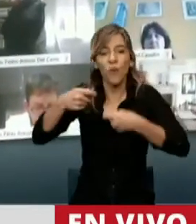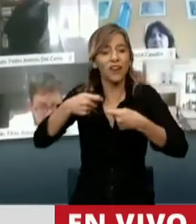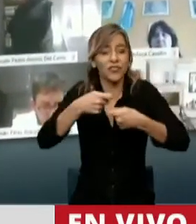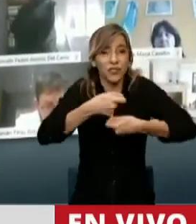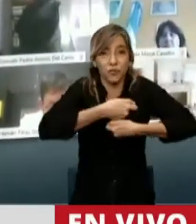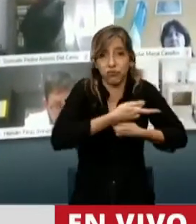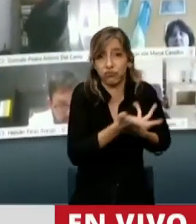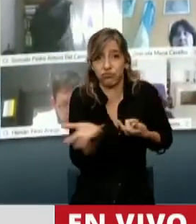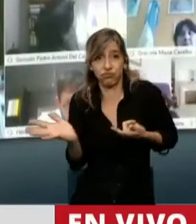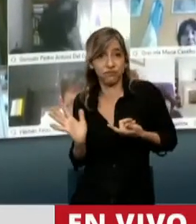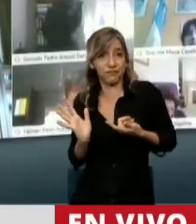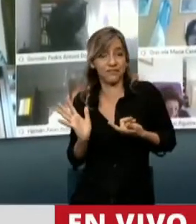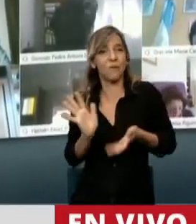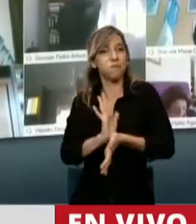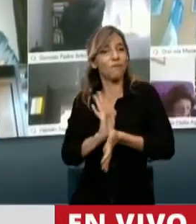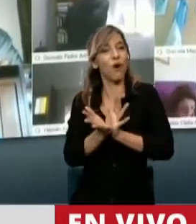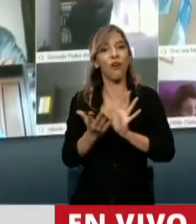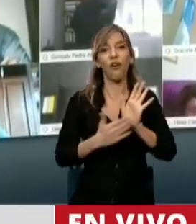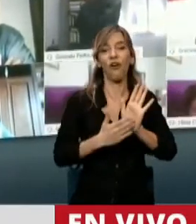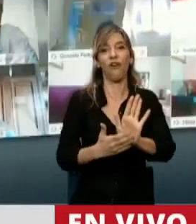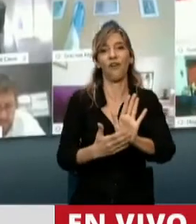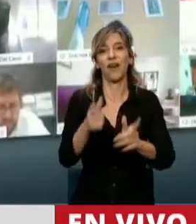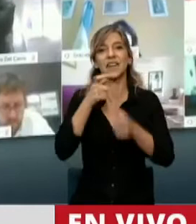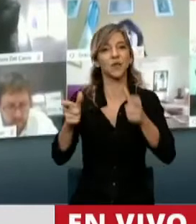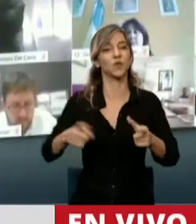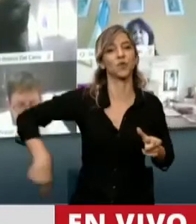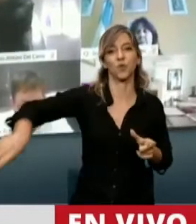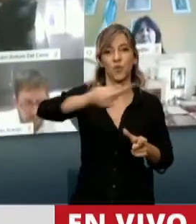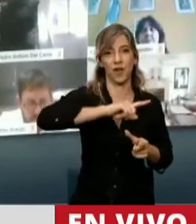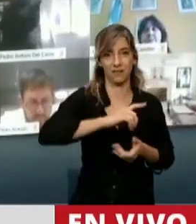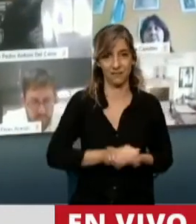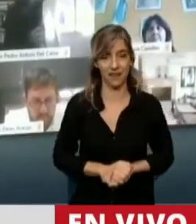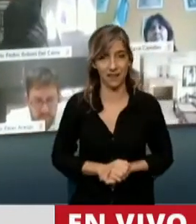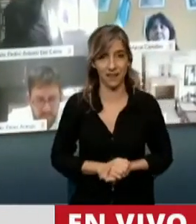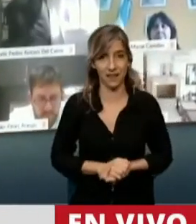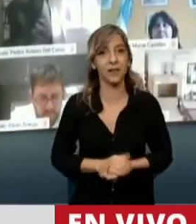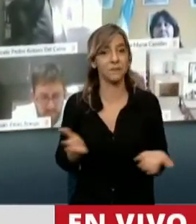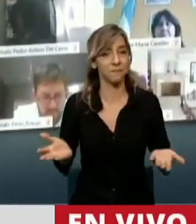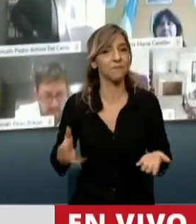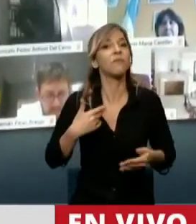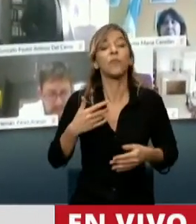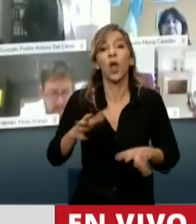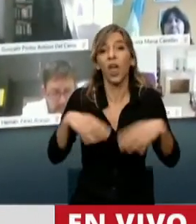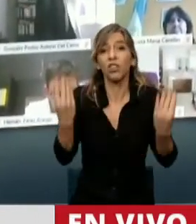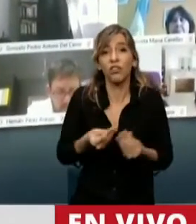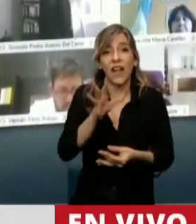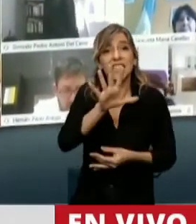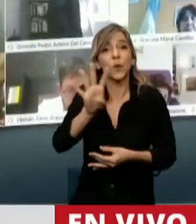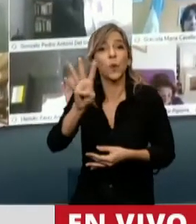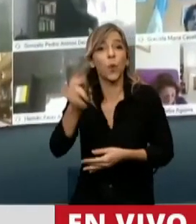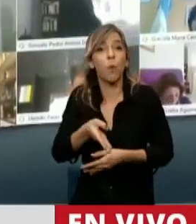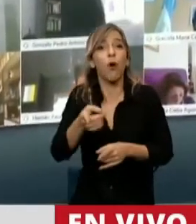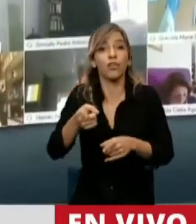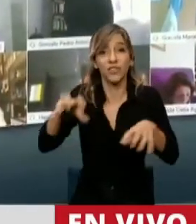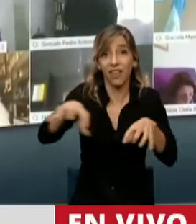Porque hoy estamos dando respuesta a 930.000 contribuyentes, de los cuales el 54% son PIB. Y detrás